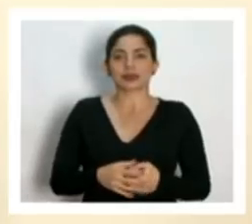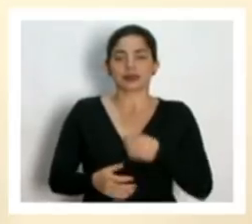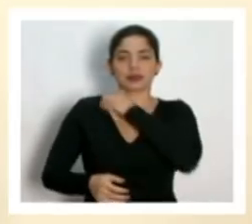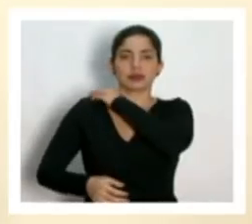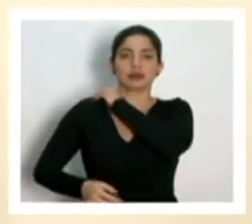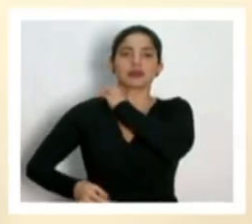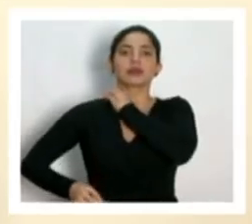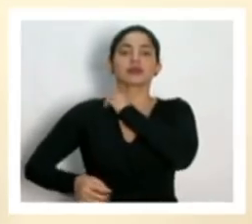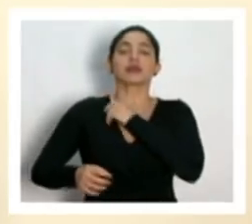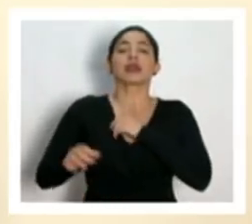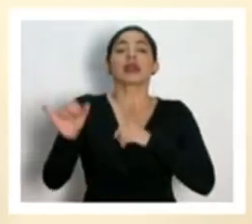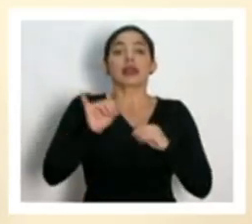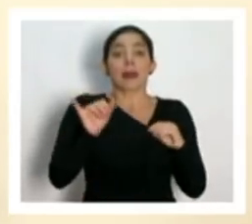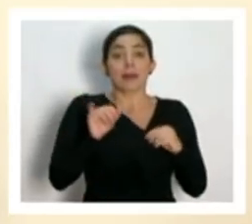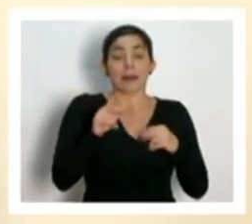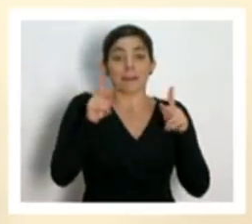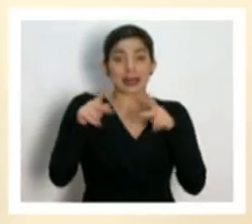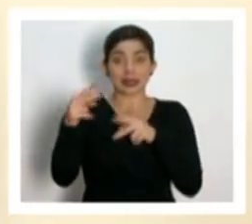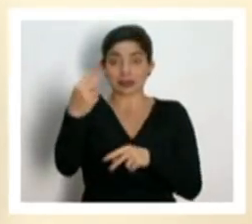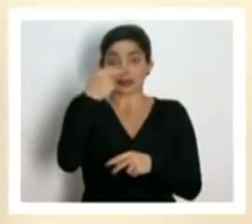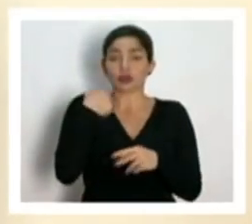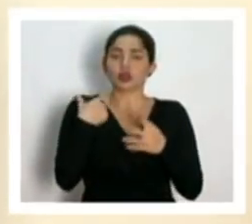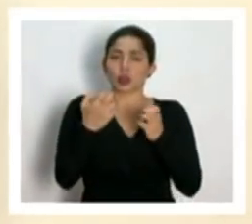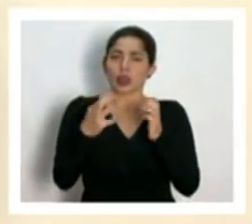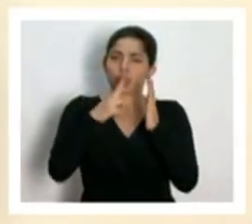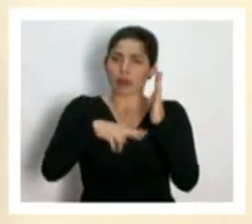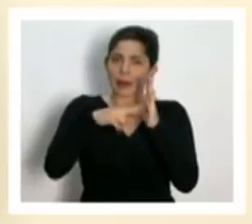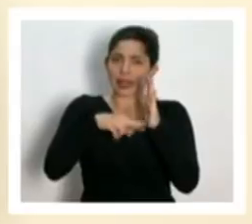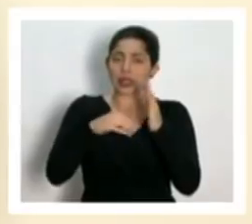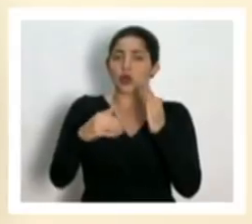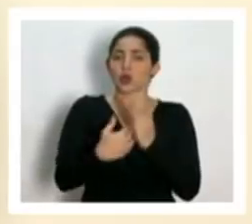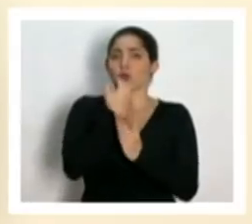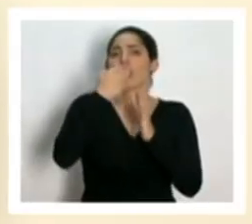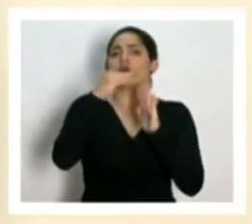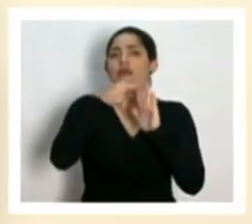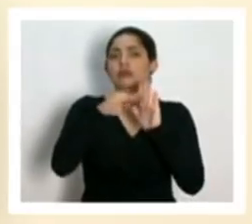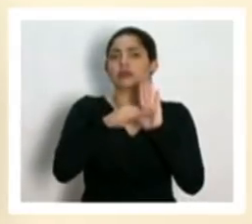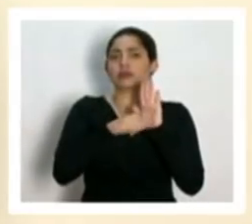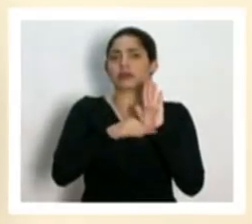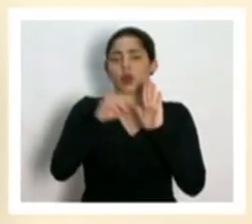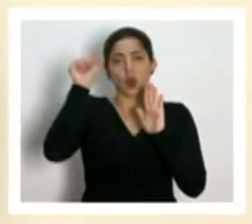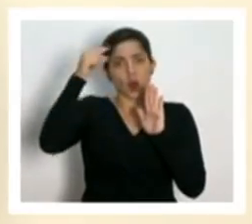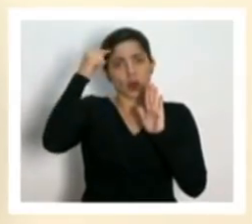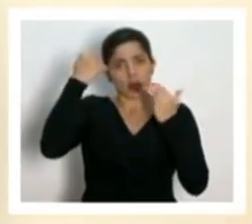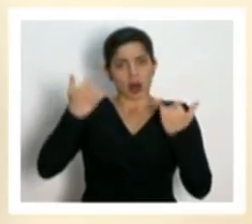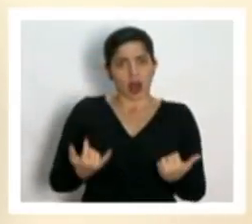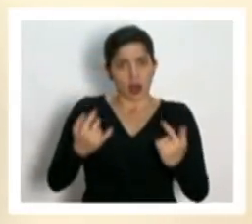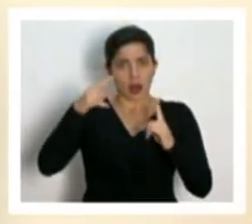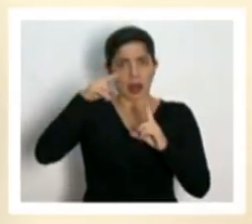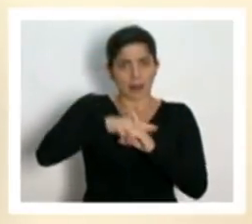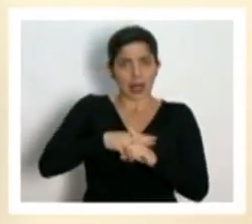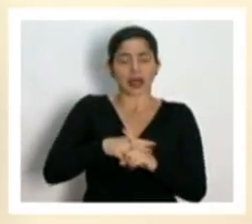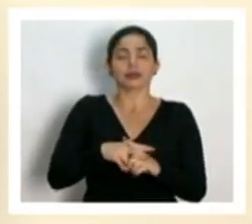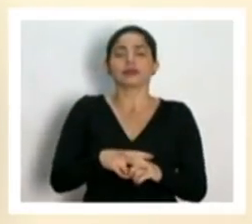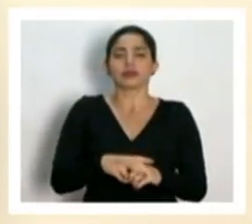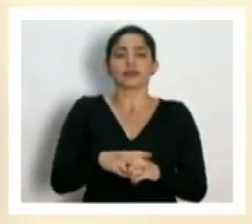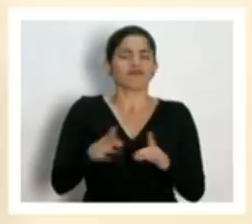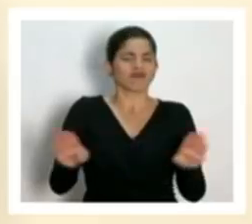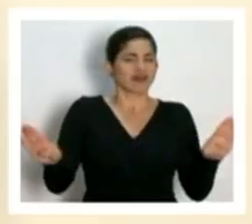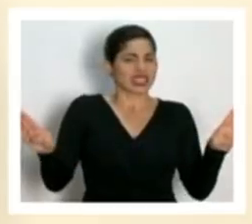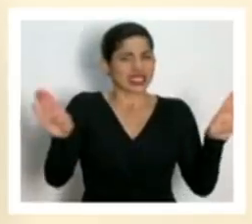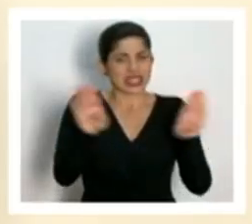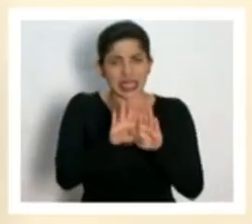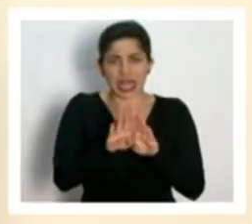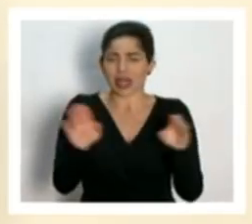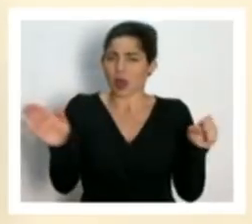También a quienes se conectan, quiero repetir las medidas que el gobierno de la República ha adoptado, el cierre total de